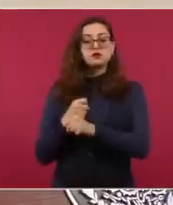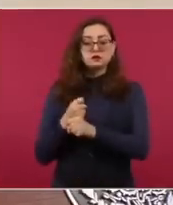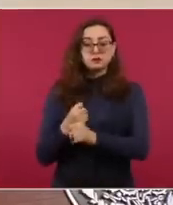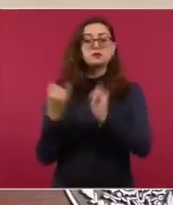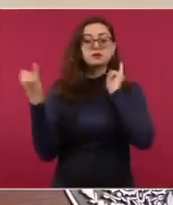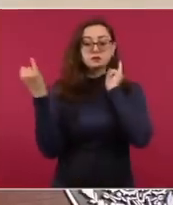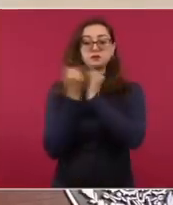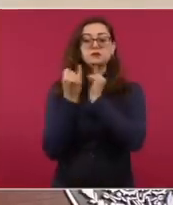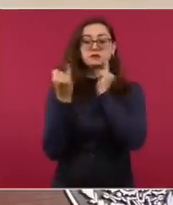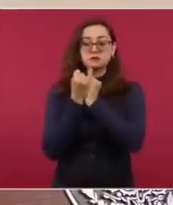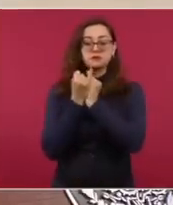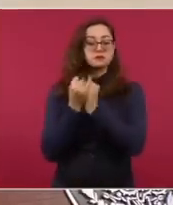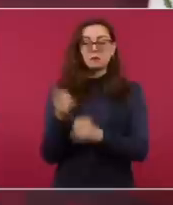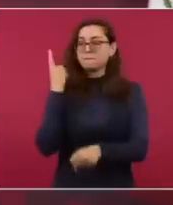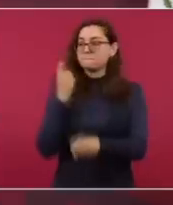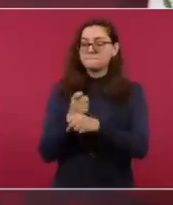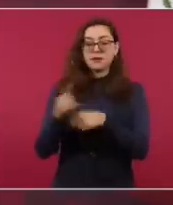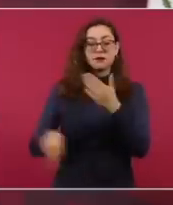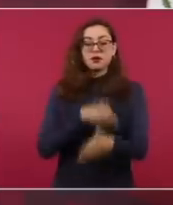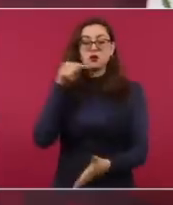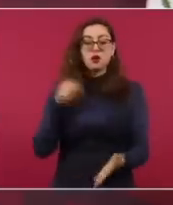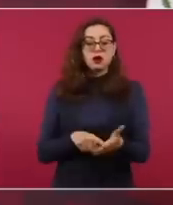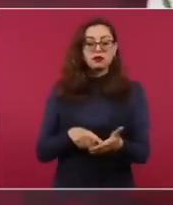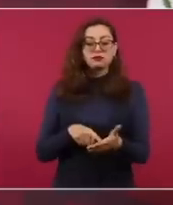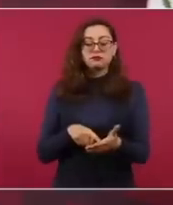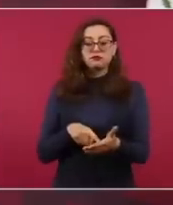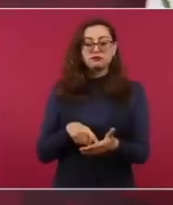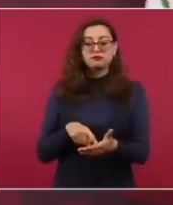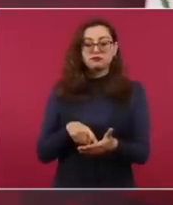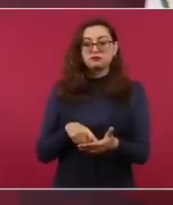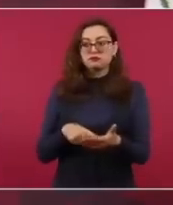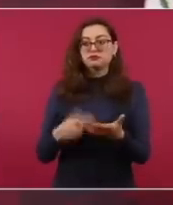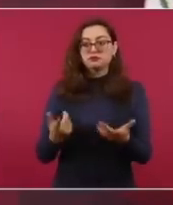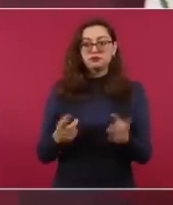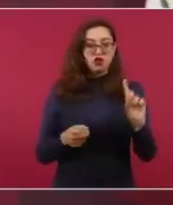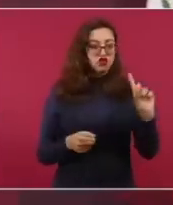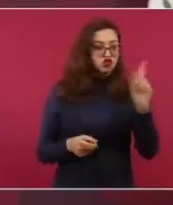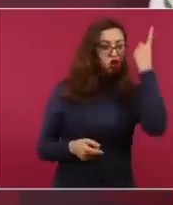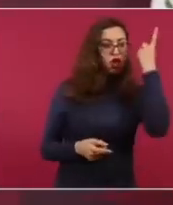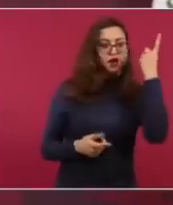primer lugar, mundial con relación al dólar.